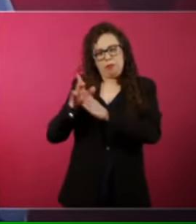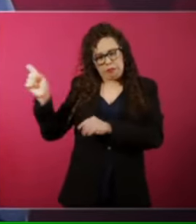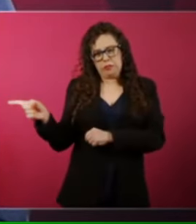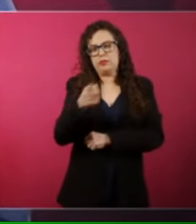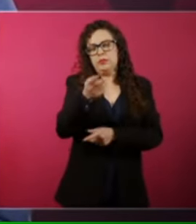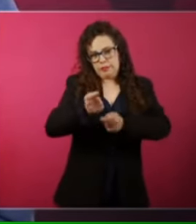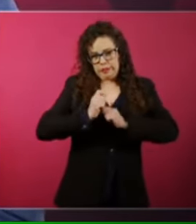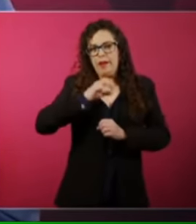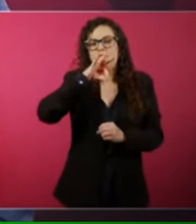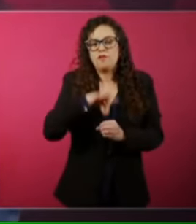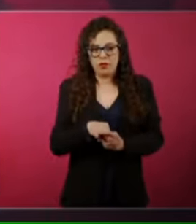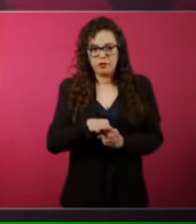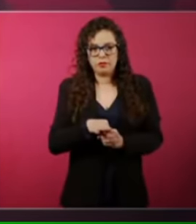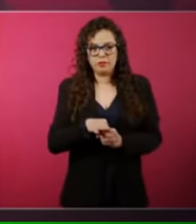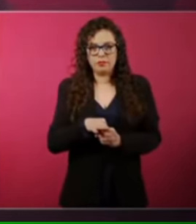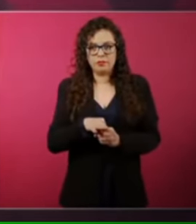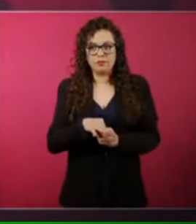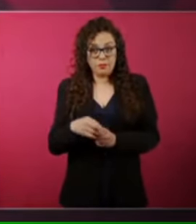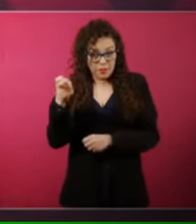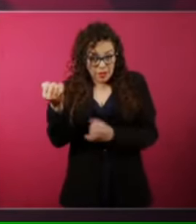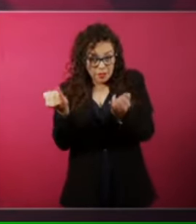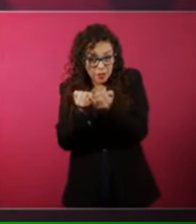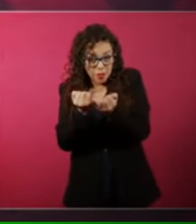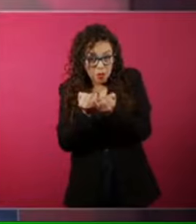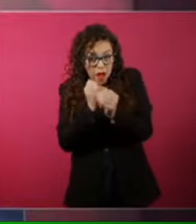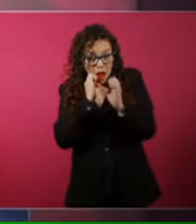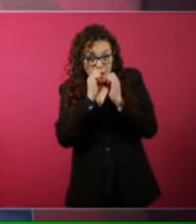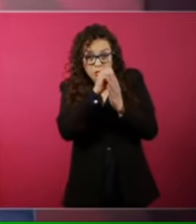una encuesta se va a un domicilio